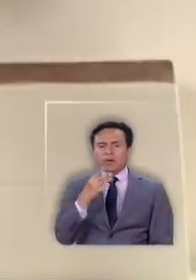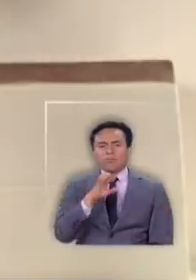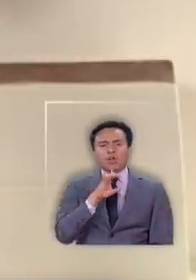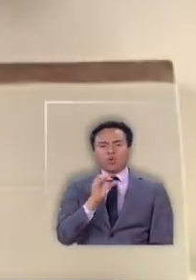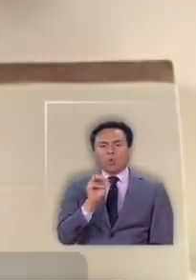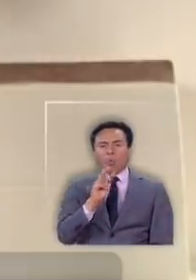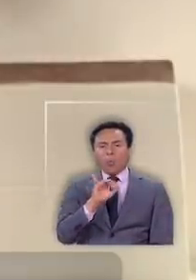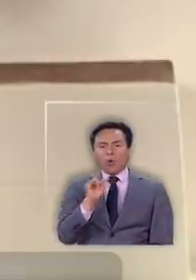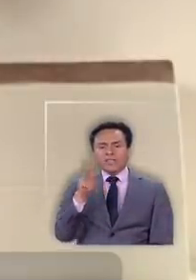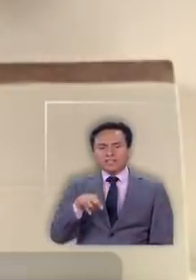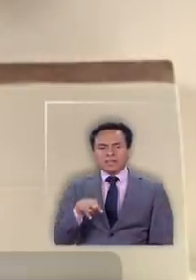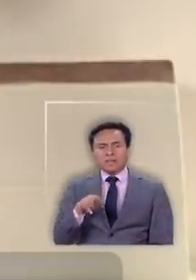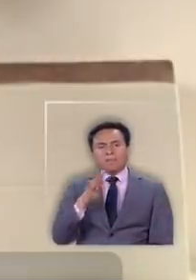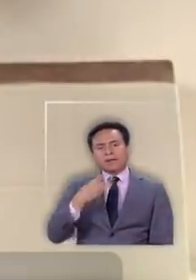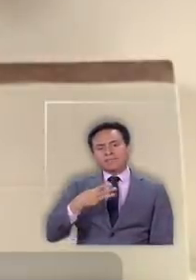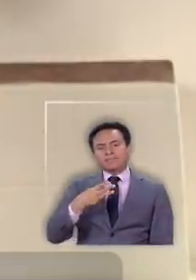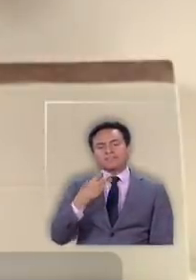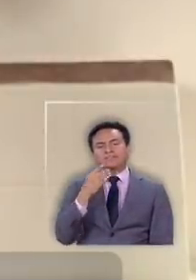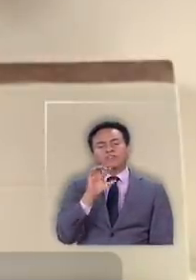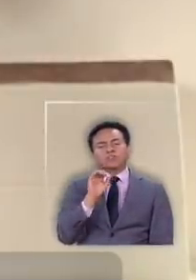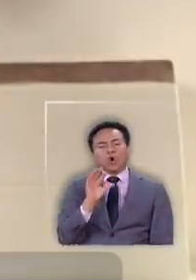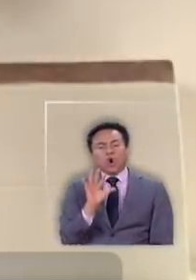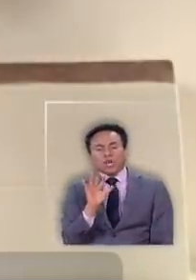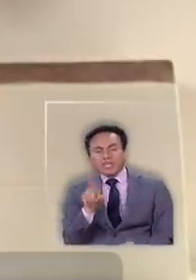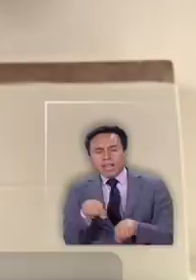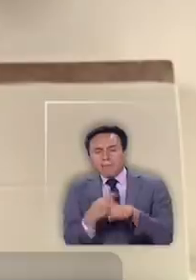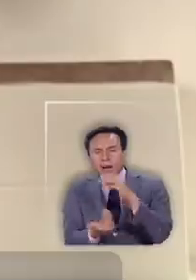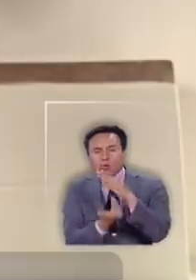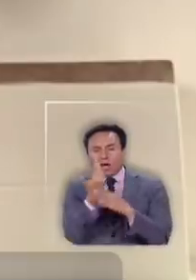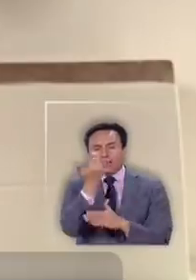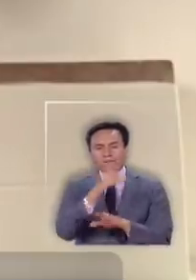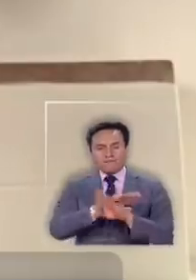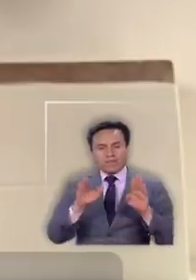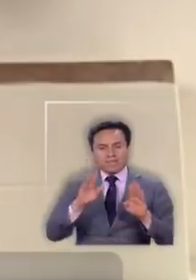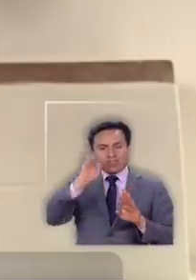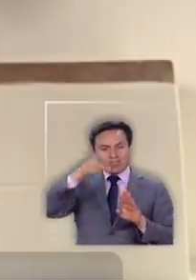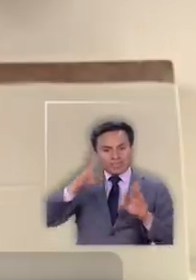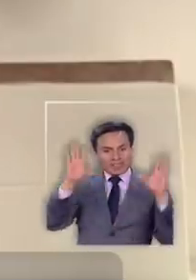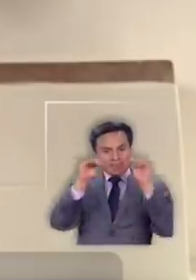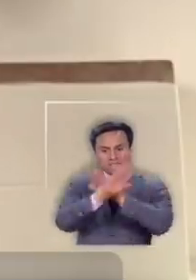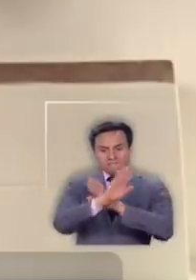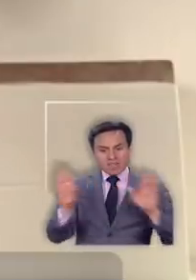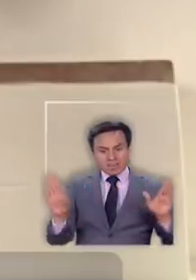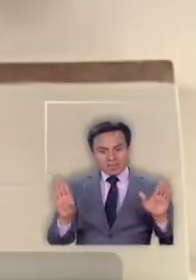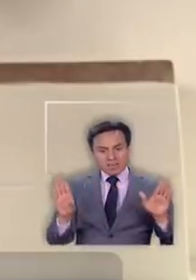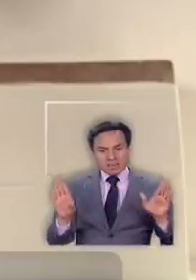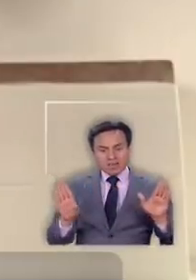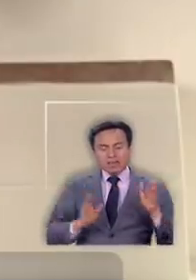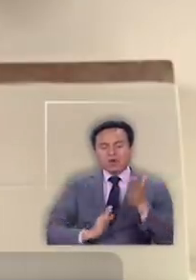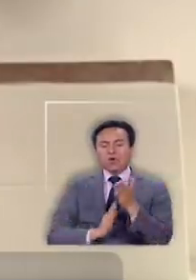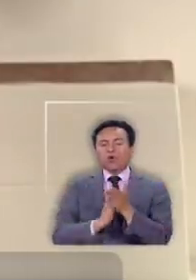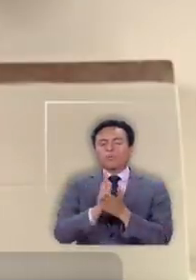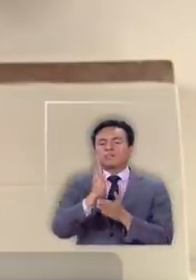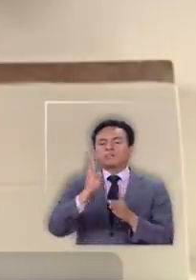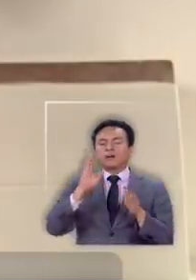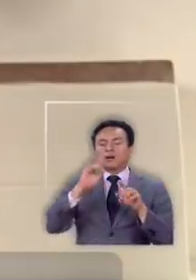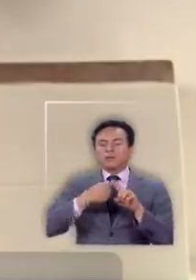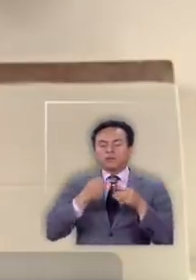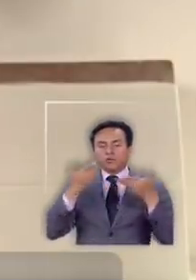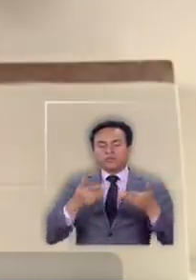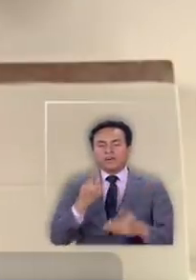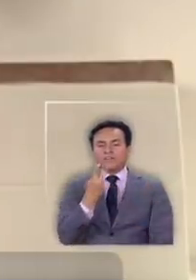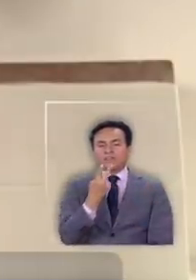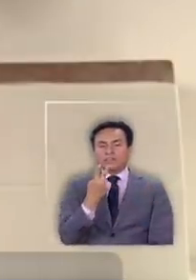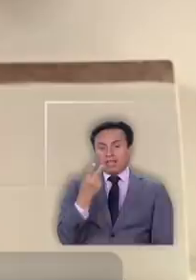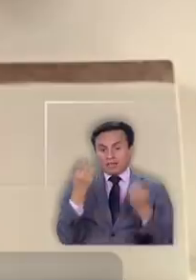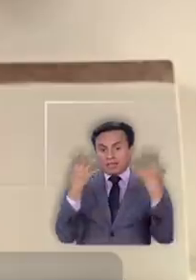a las 0.05 horas de la madrugada que es cuando termina el toque de queda que comienza nuevamente hoy día a las